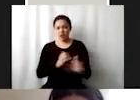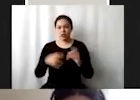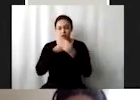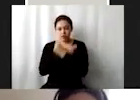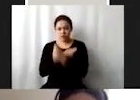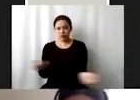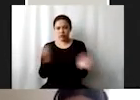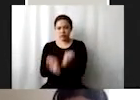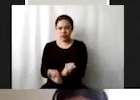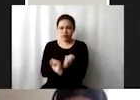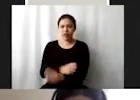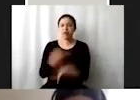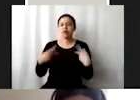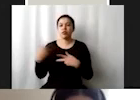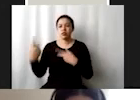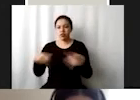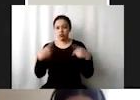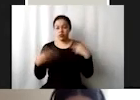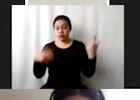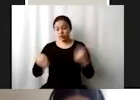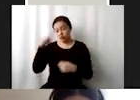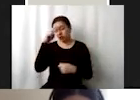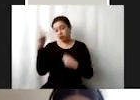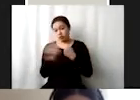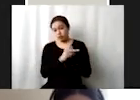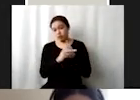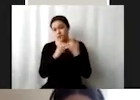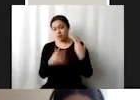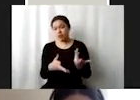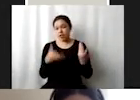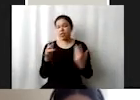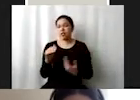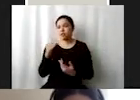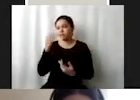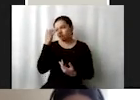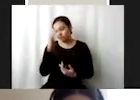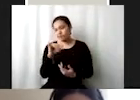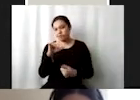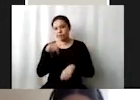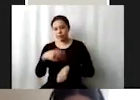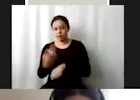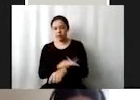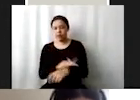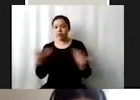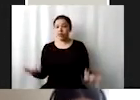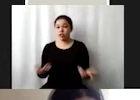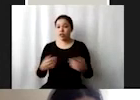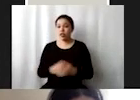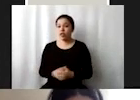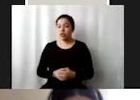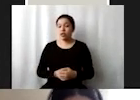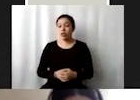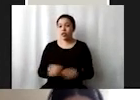trata de personas somos un país que desgraciadamente cede de esto y incluidos el reclutamiento y la